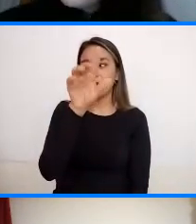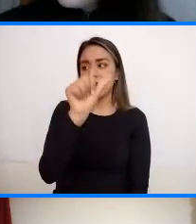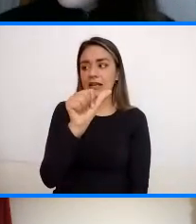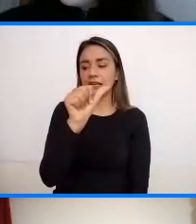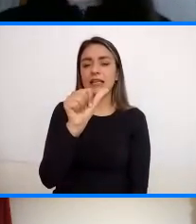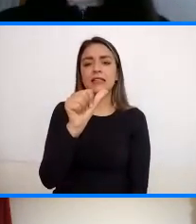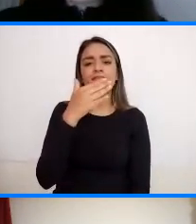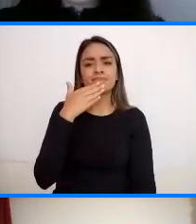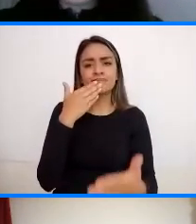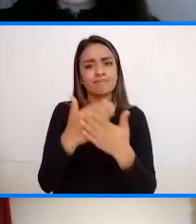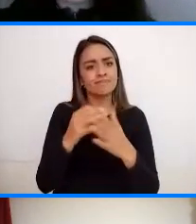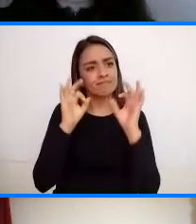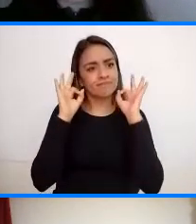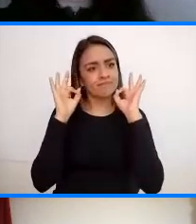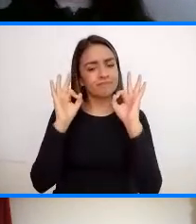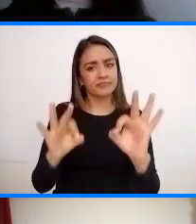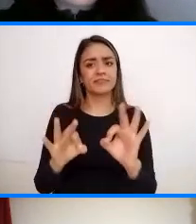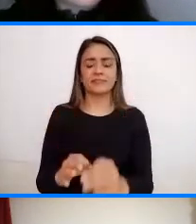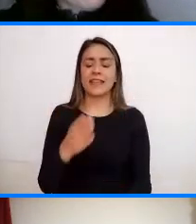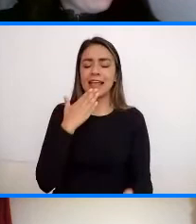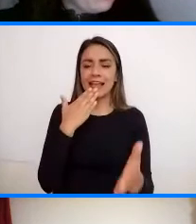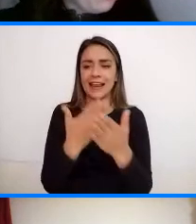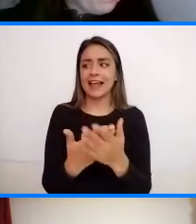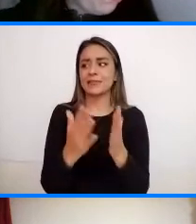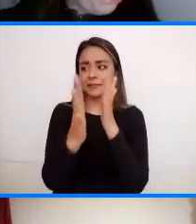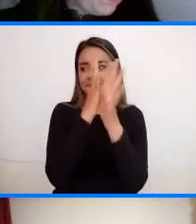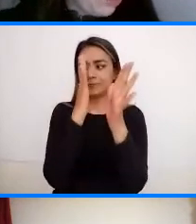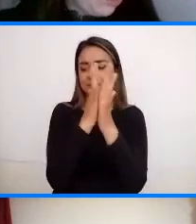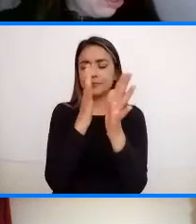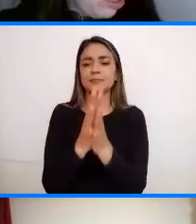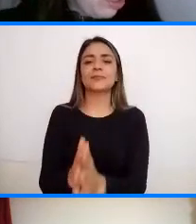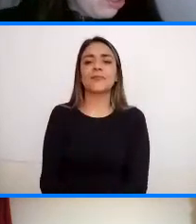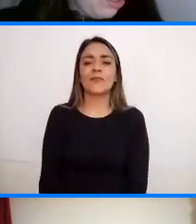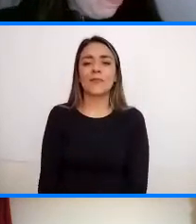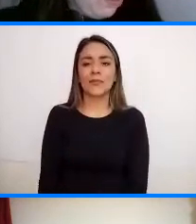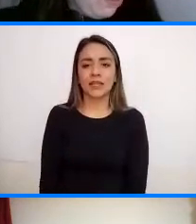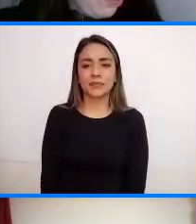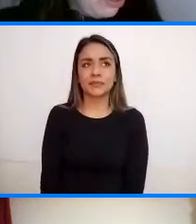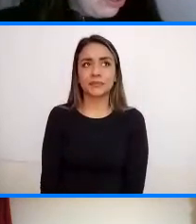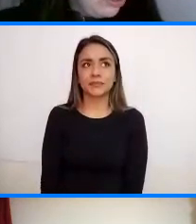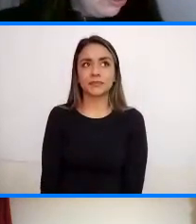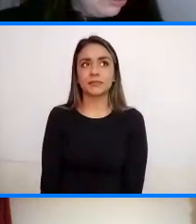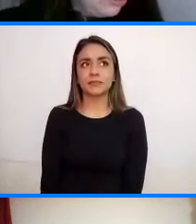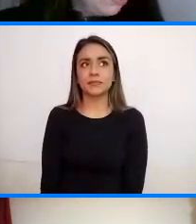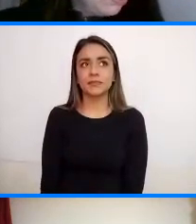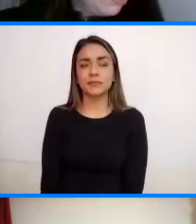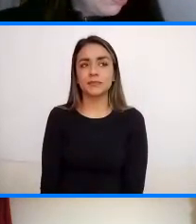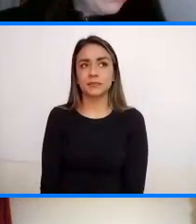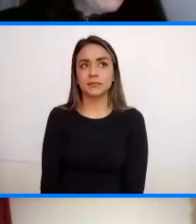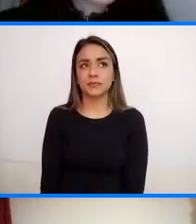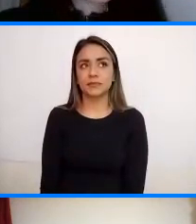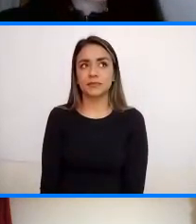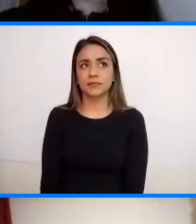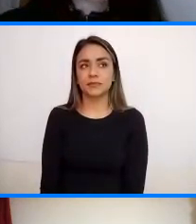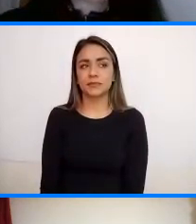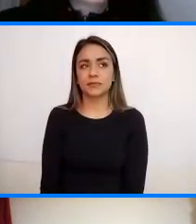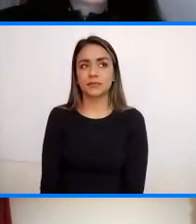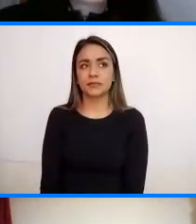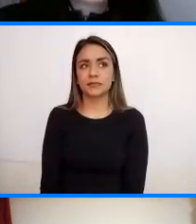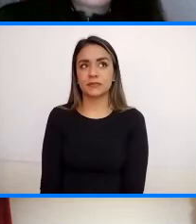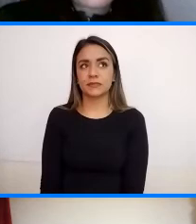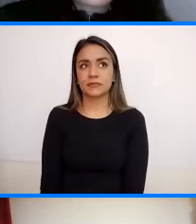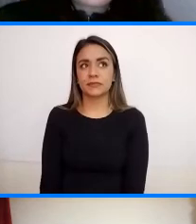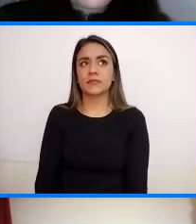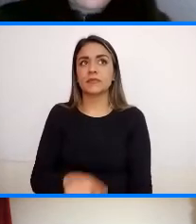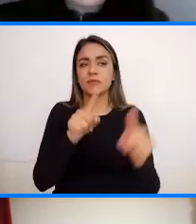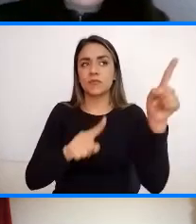Que excelente Muchas gracias Cuéntame Bueno Bueno Aquí tenemos Saludos De